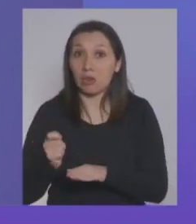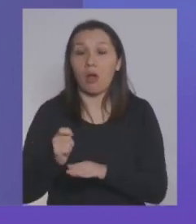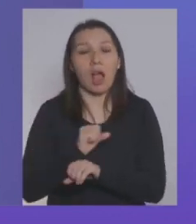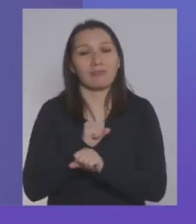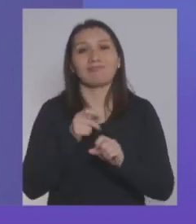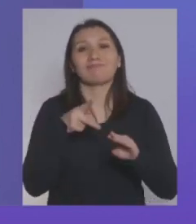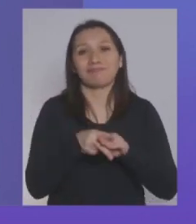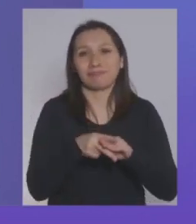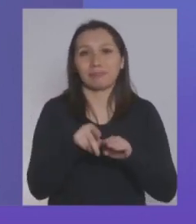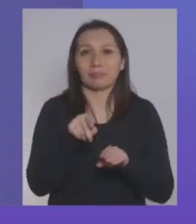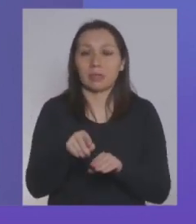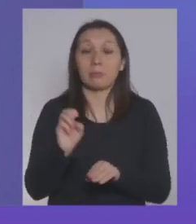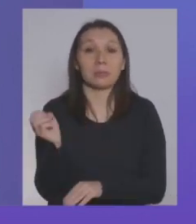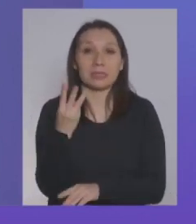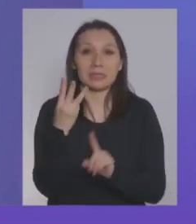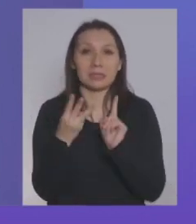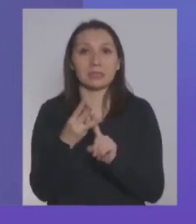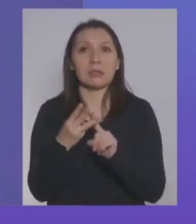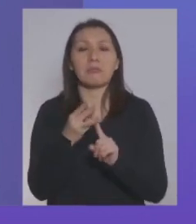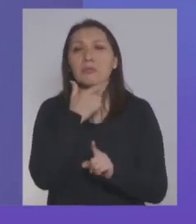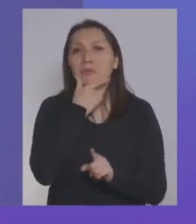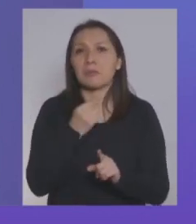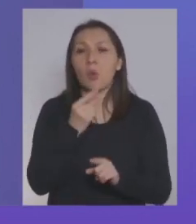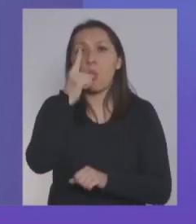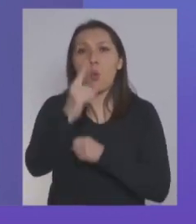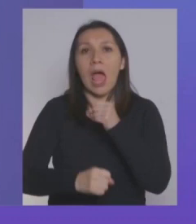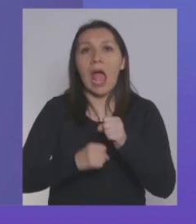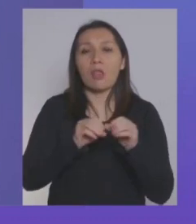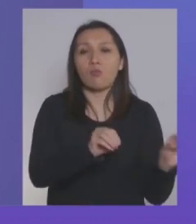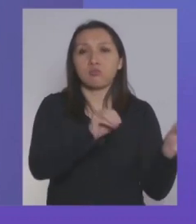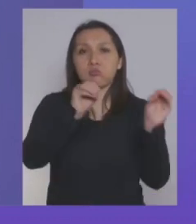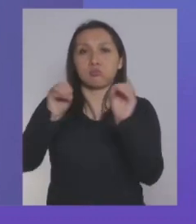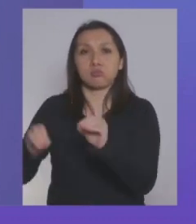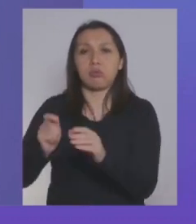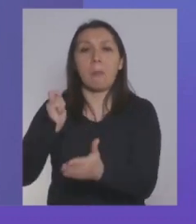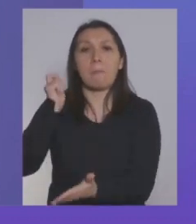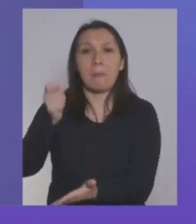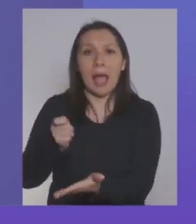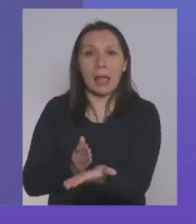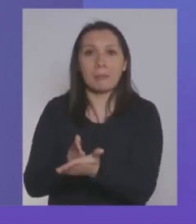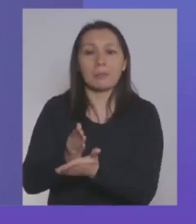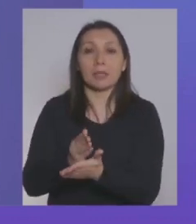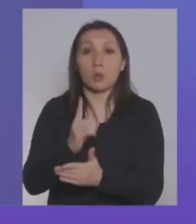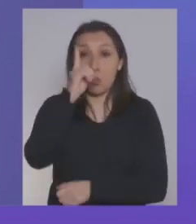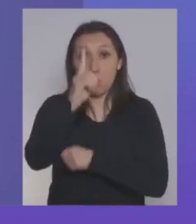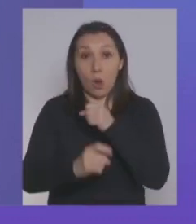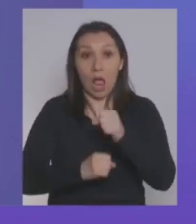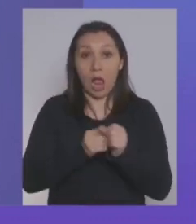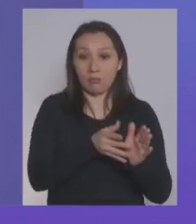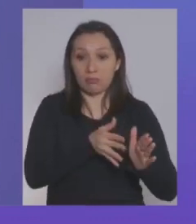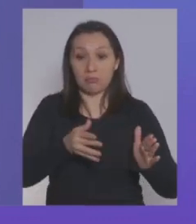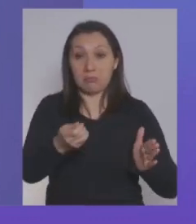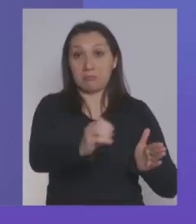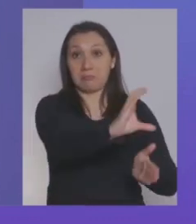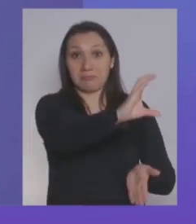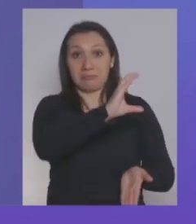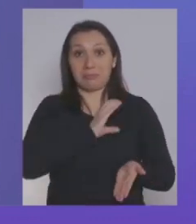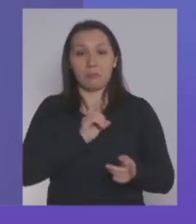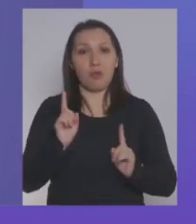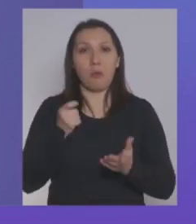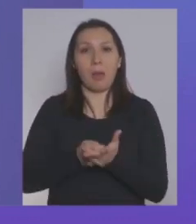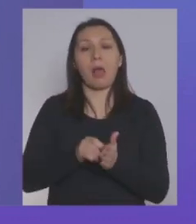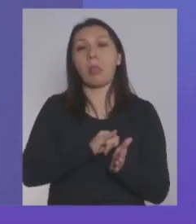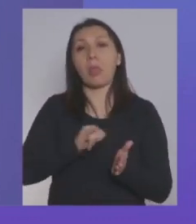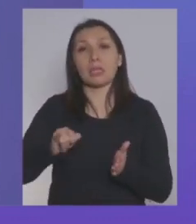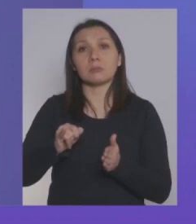Tercer lugar, es un préstamo blando porque tiene un año de gracia. ¿Qué quiero decir un año de gracia? El primer año usted no paga nada. Y luego tiene cuatro años para